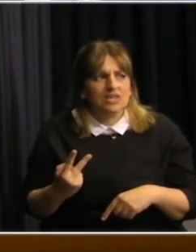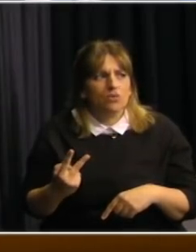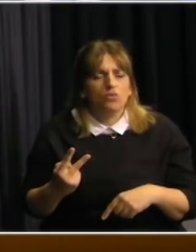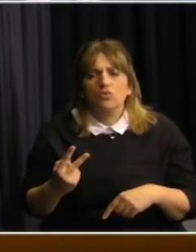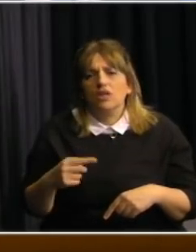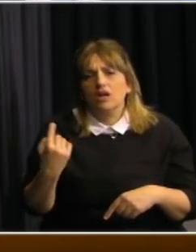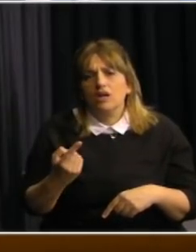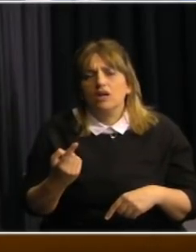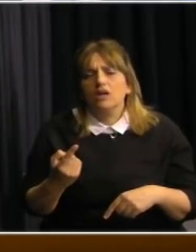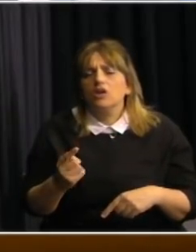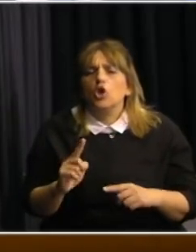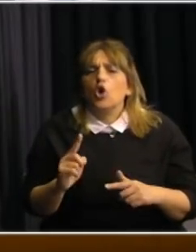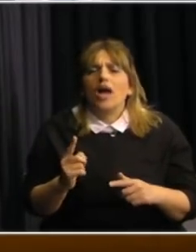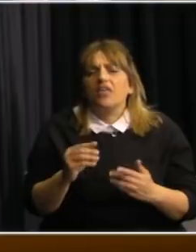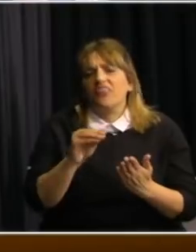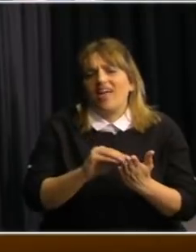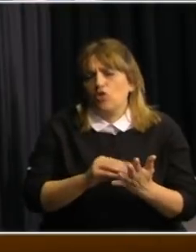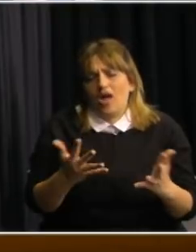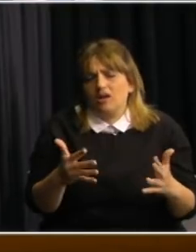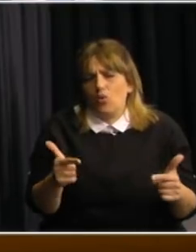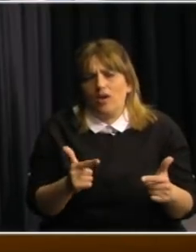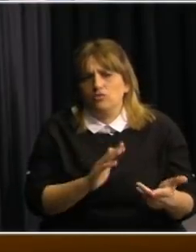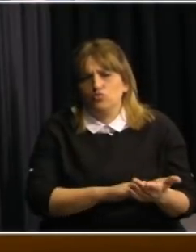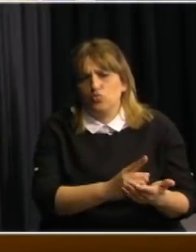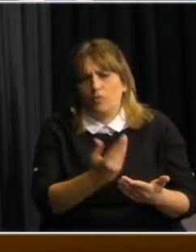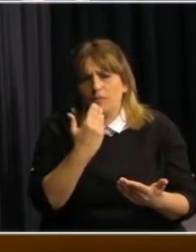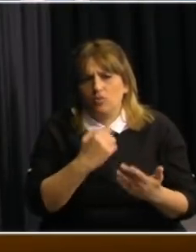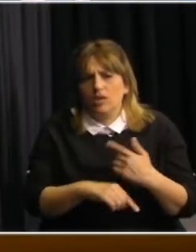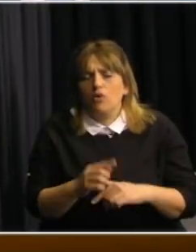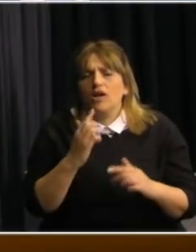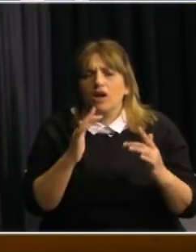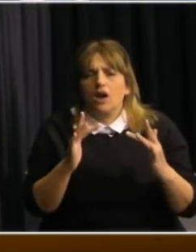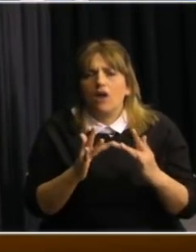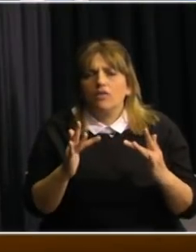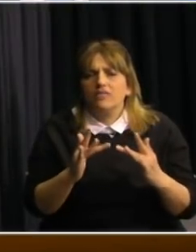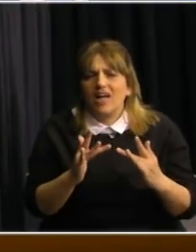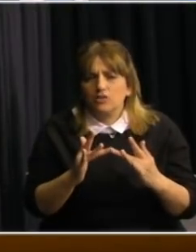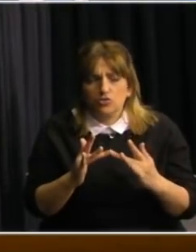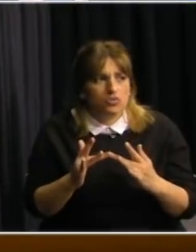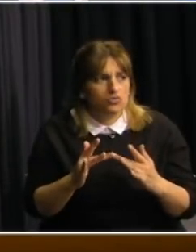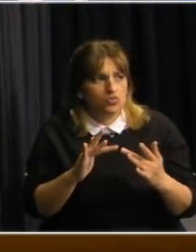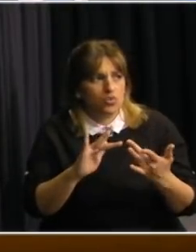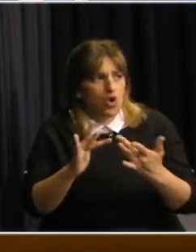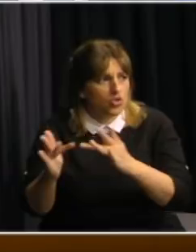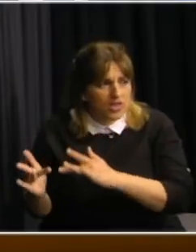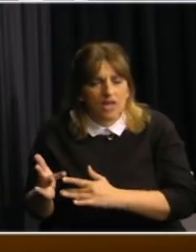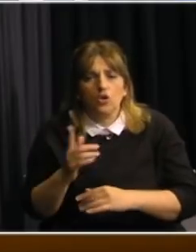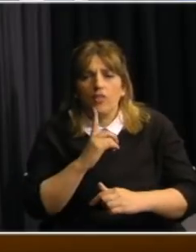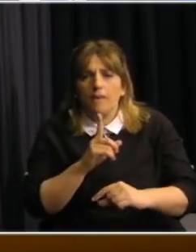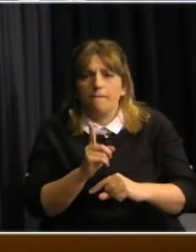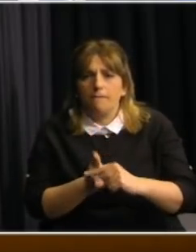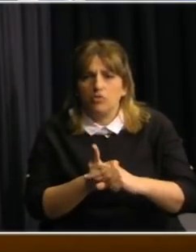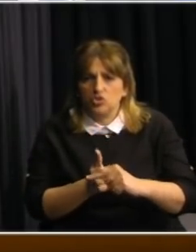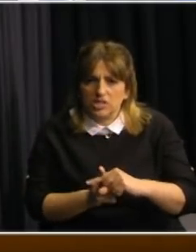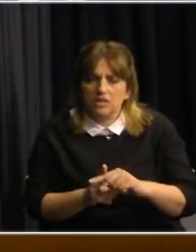no tengo el dato en la mano si exactamente los contactos los contactos de positivos